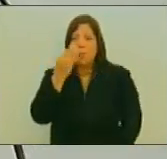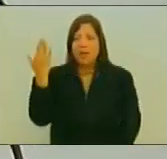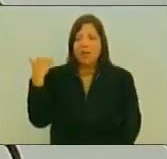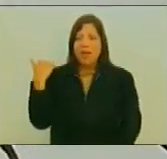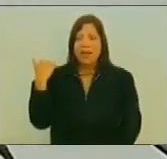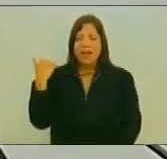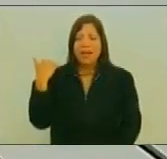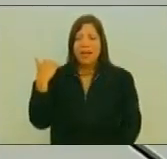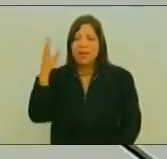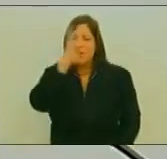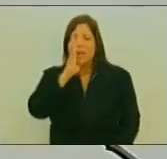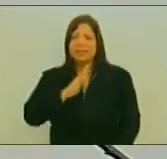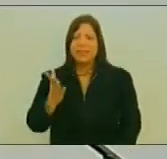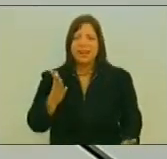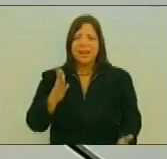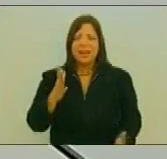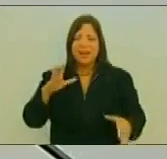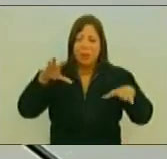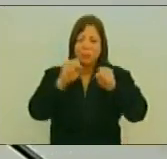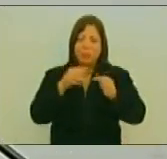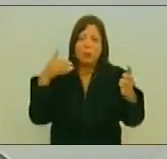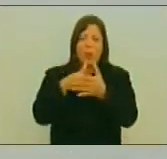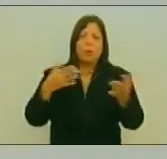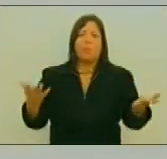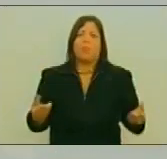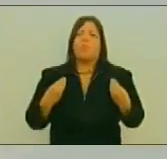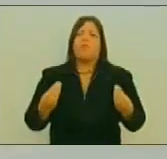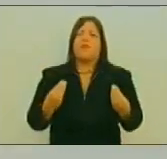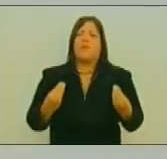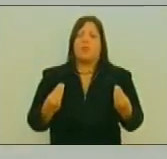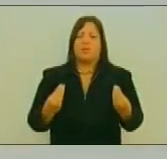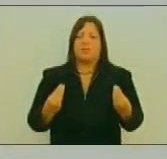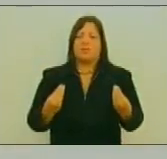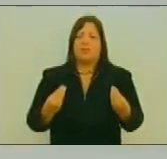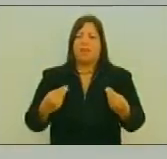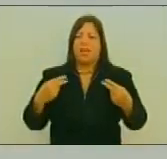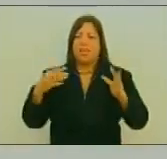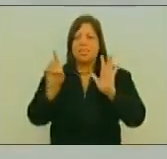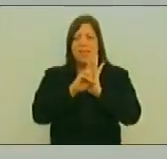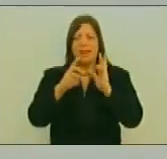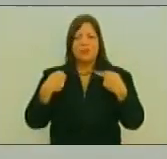un golpe En Brasil Viene a darnos Lecciones de derechos humanos